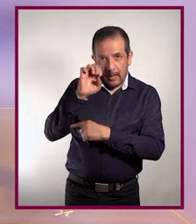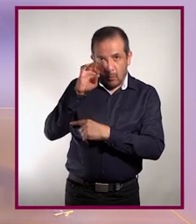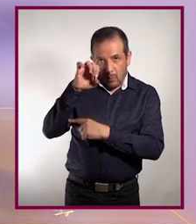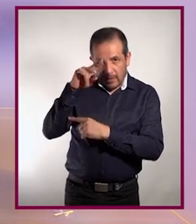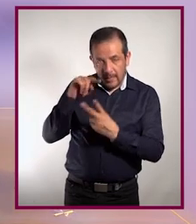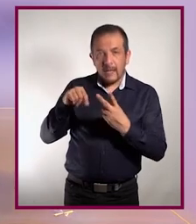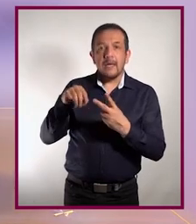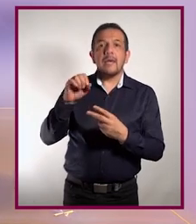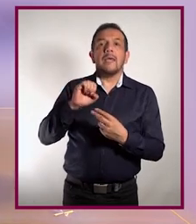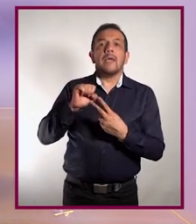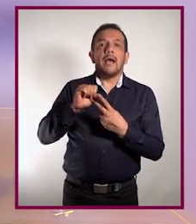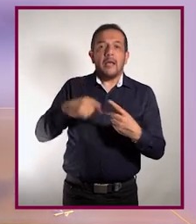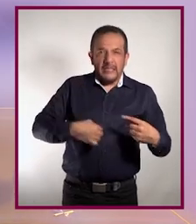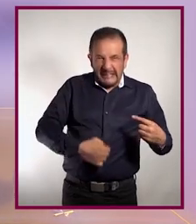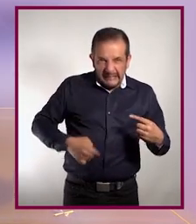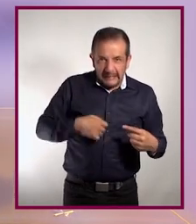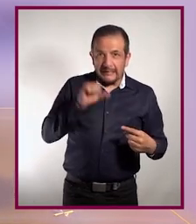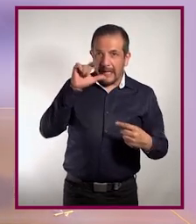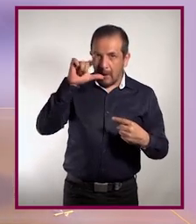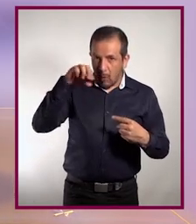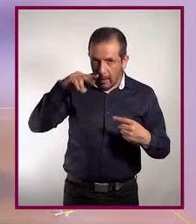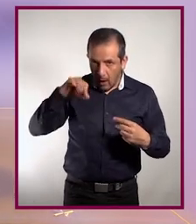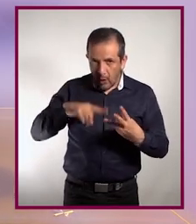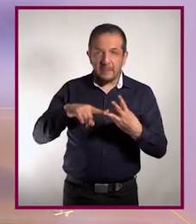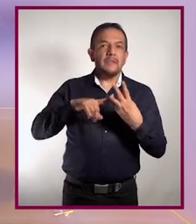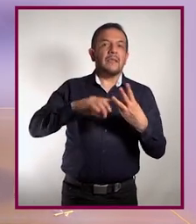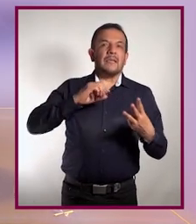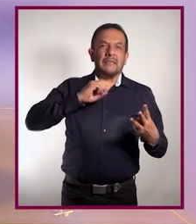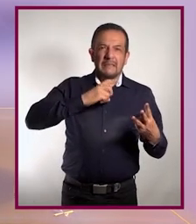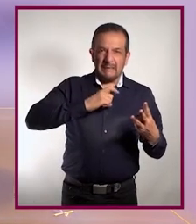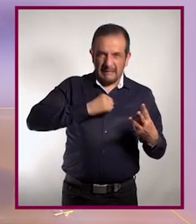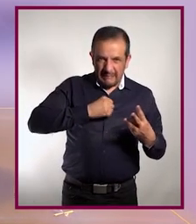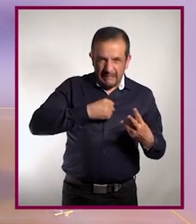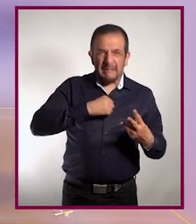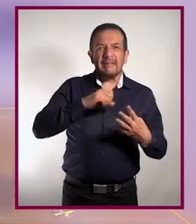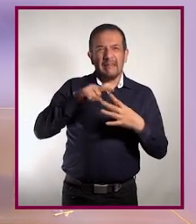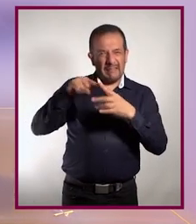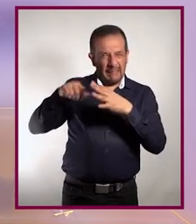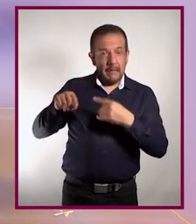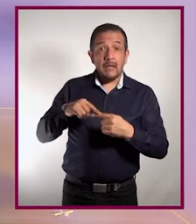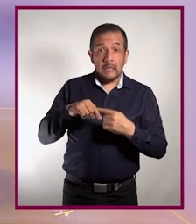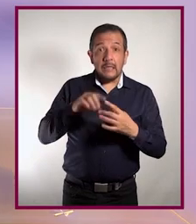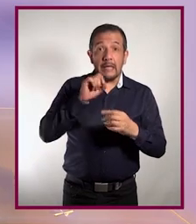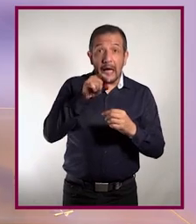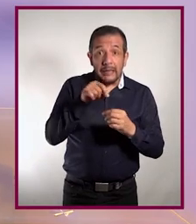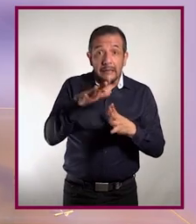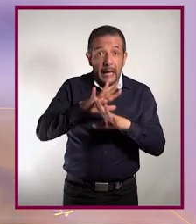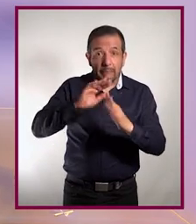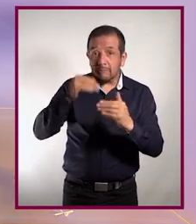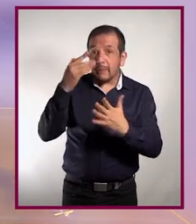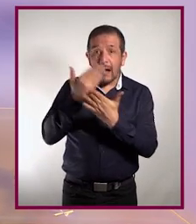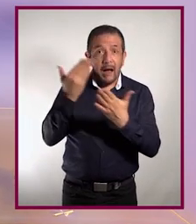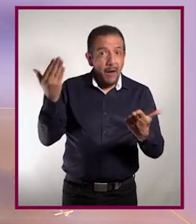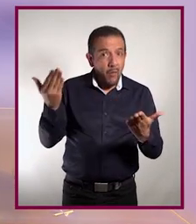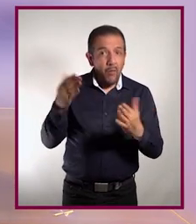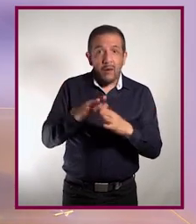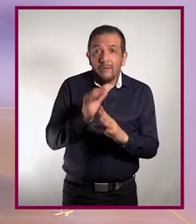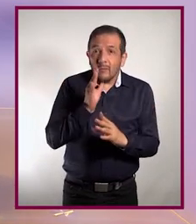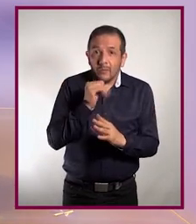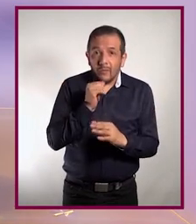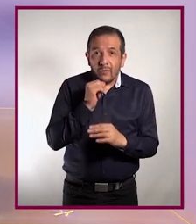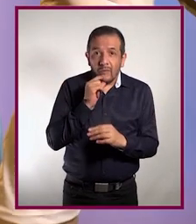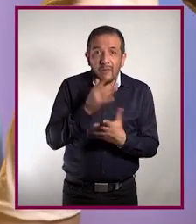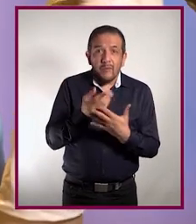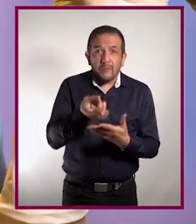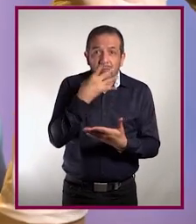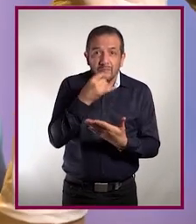gonorrea o salmonelosis, que durante mucho tiempo se trataron con cierta facilidad, han mutado y existen versiones muy resistentes, difíciles de